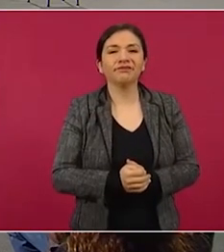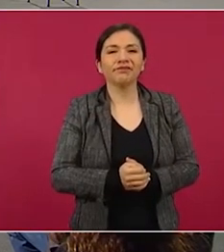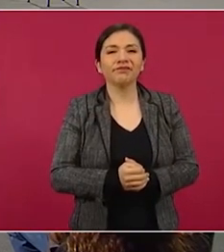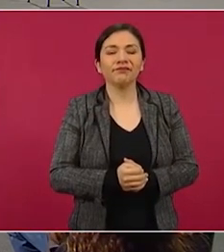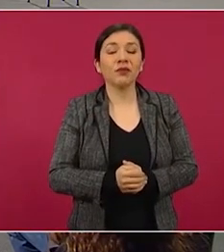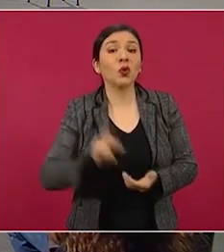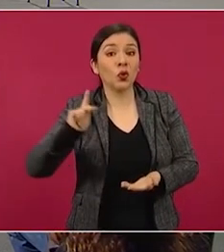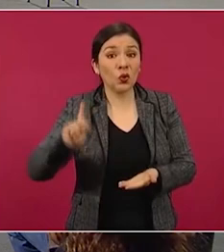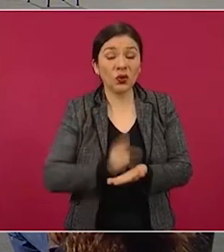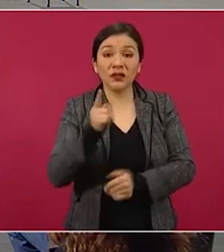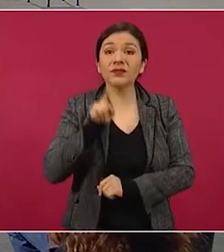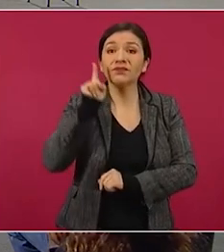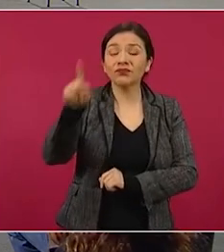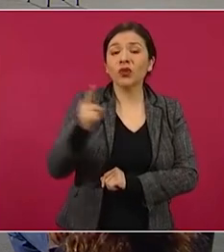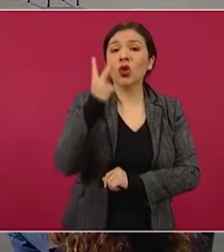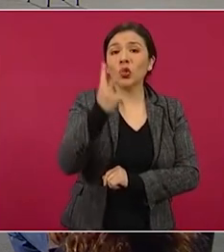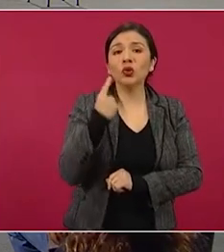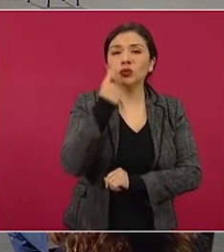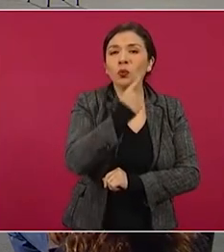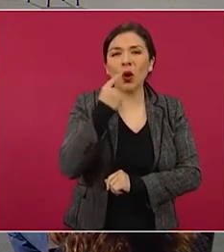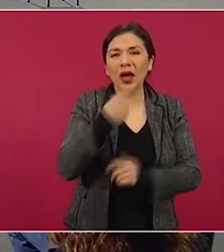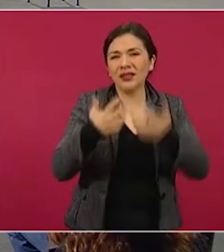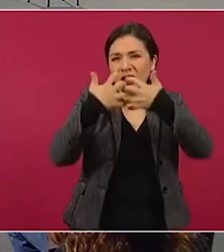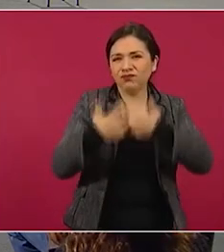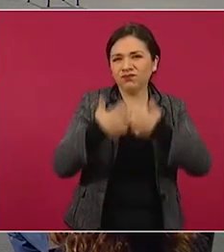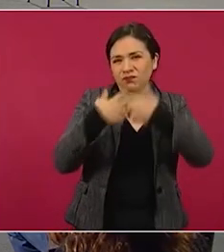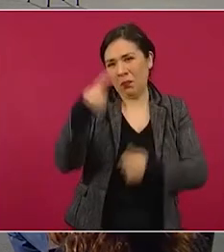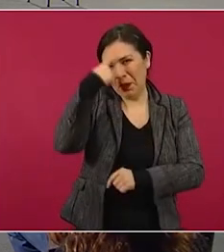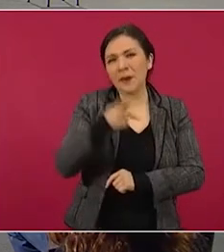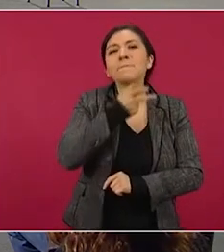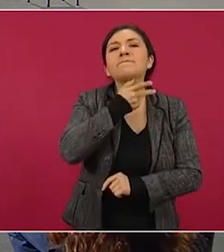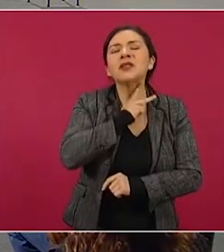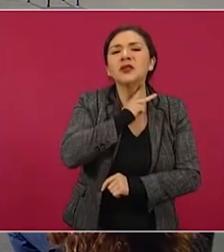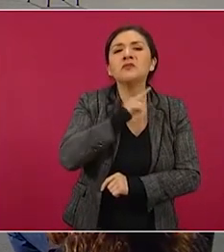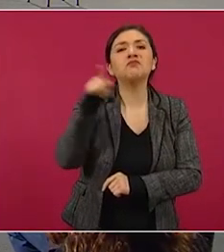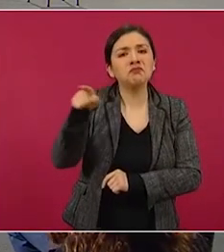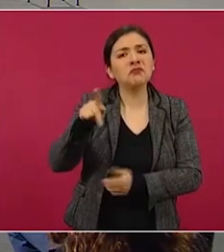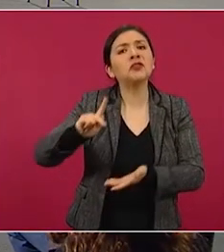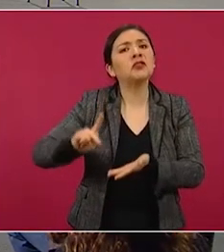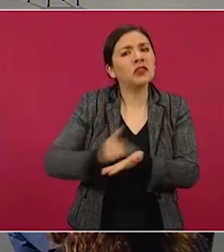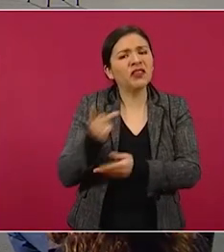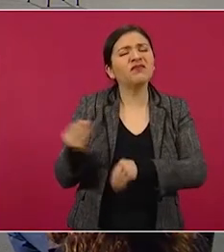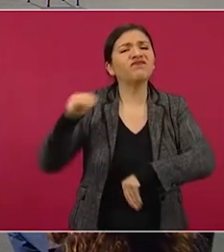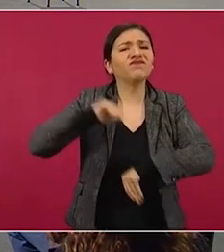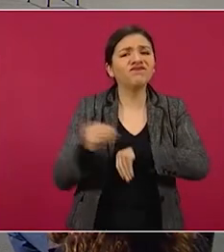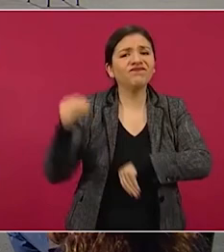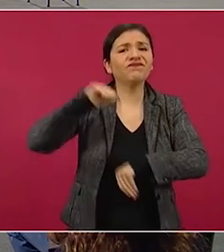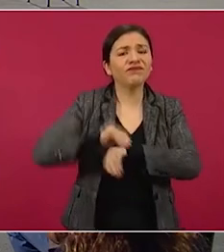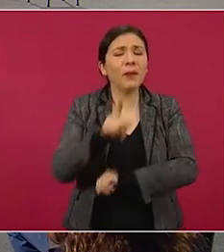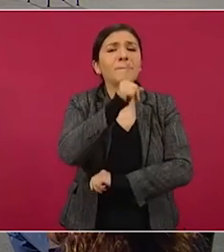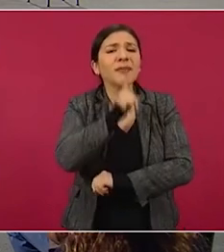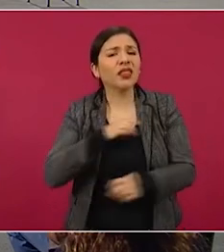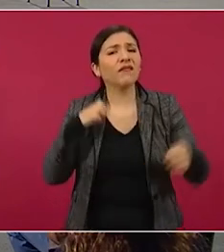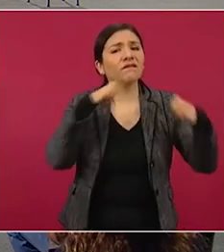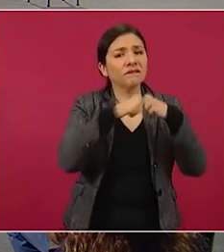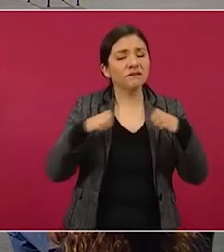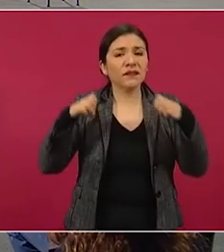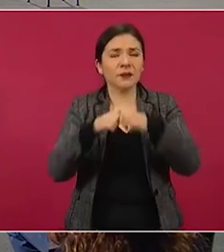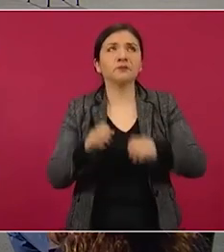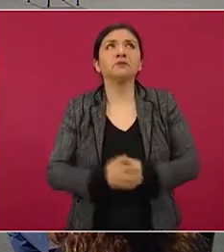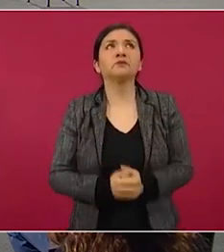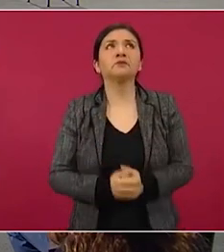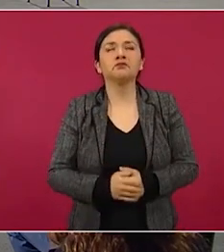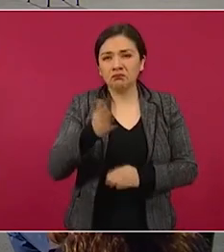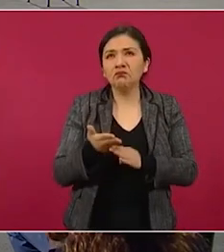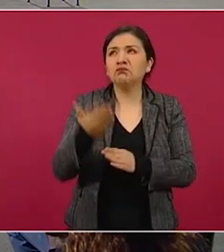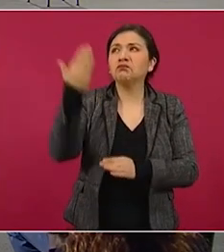refinería en Dos Bocas es objeto de campañas, de mentiras. Desde hace tres años